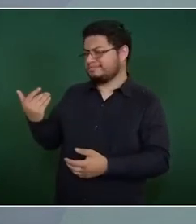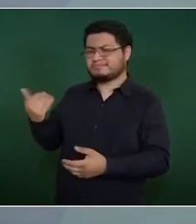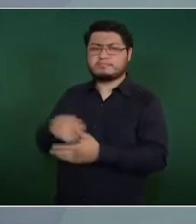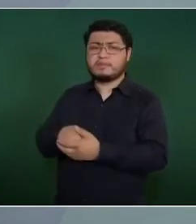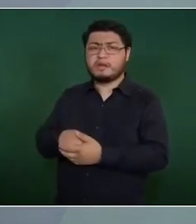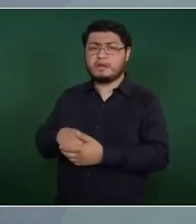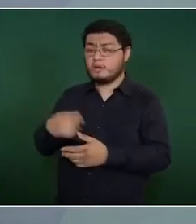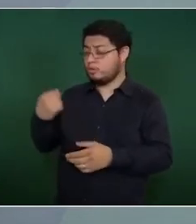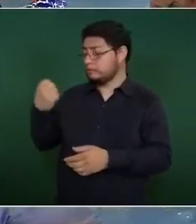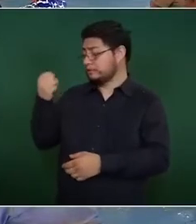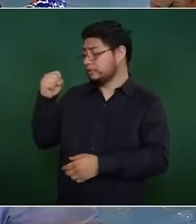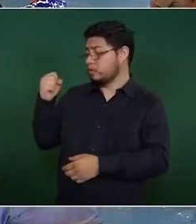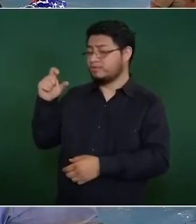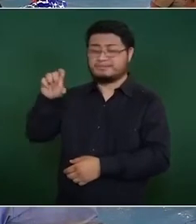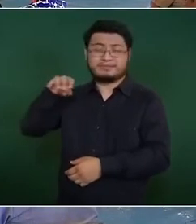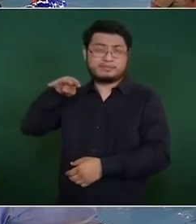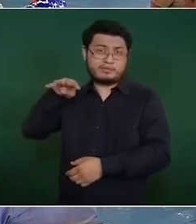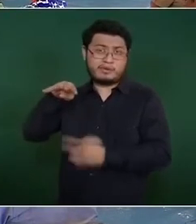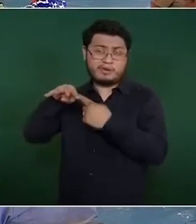todo el siglo XIX,